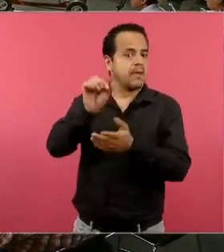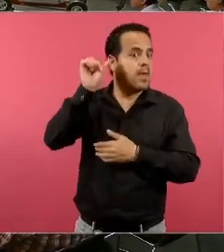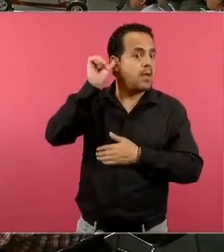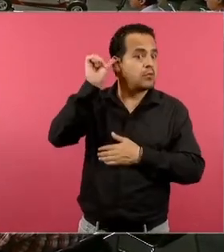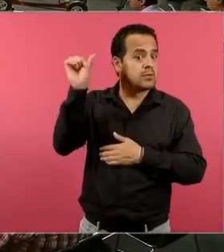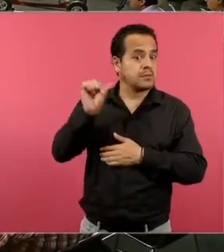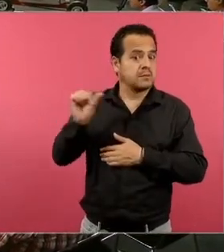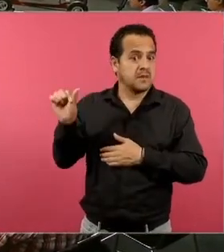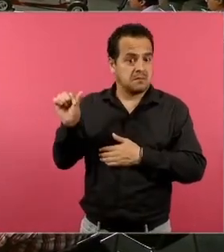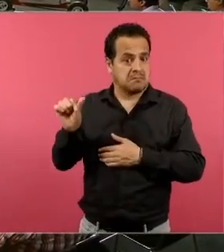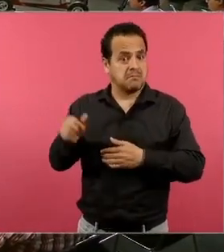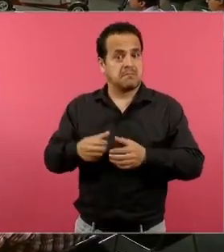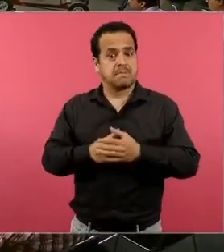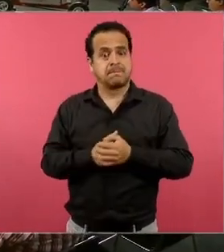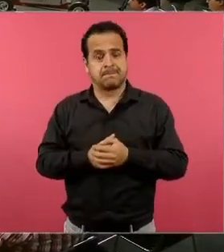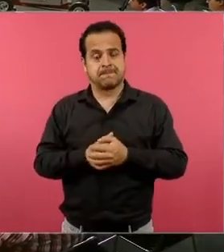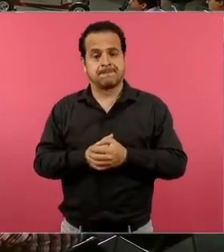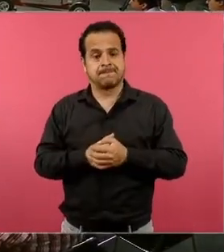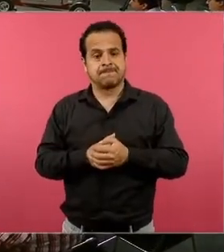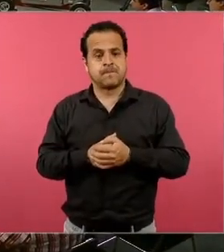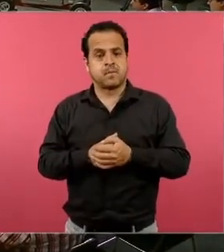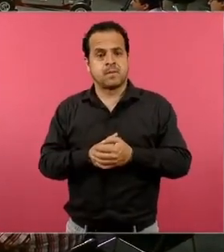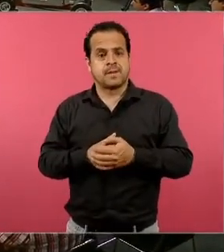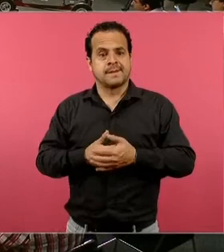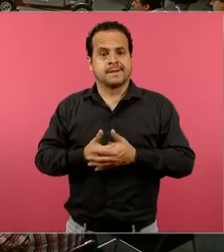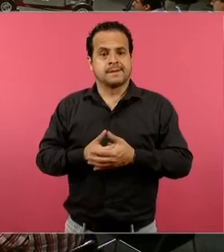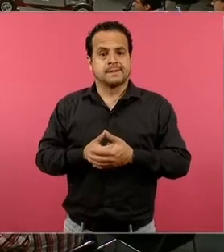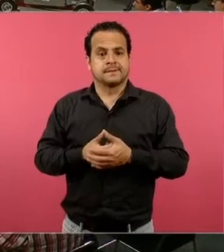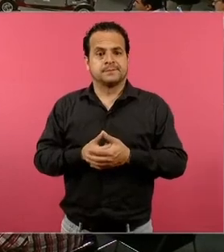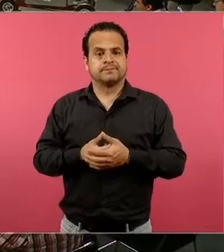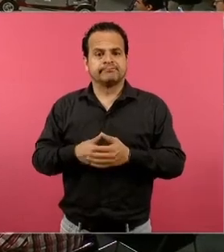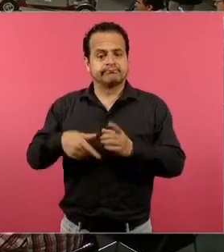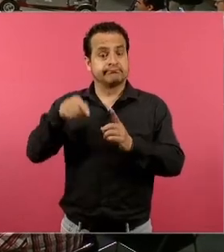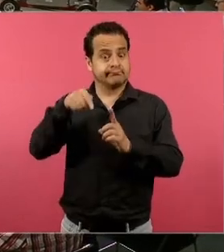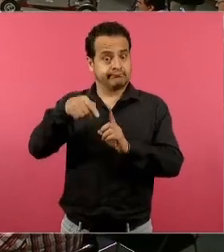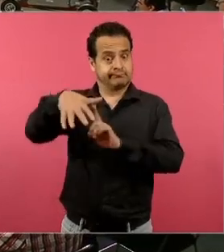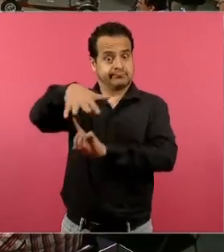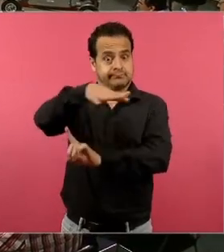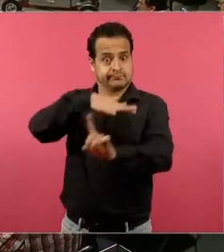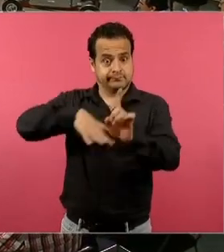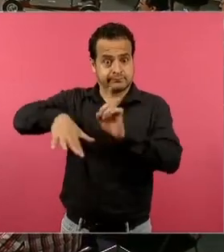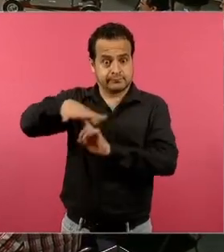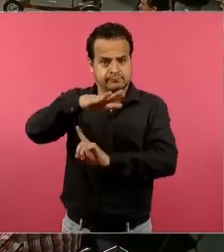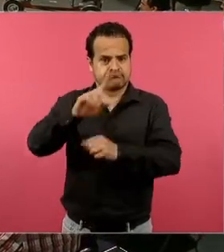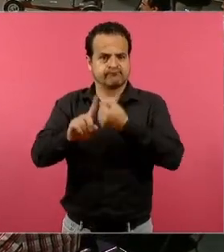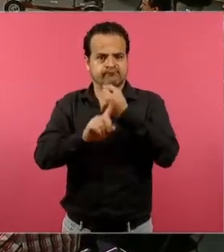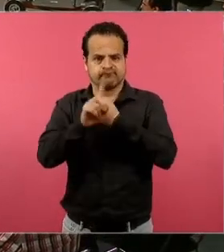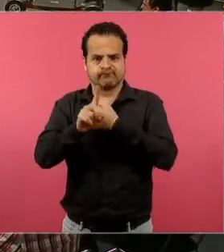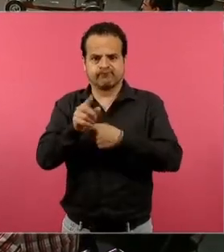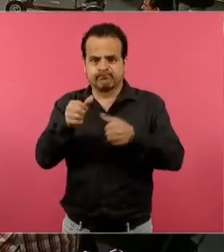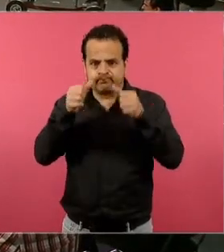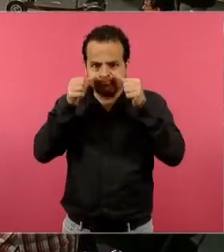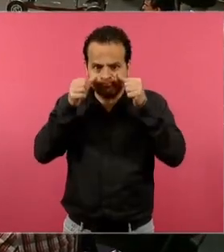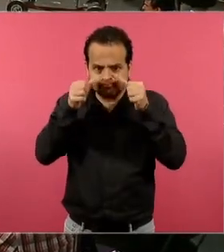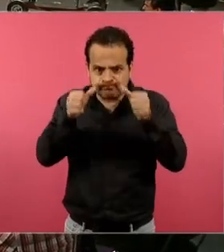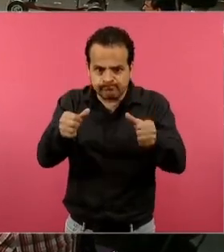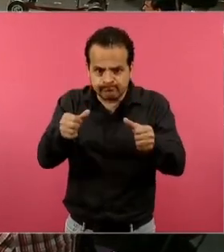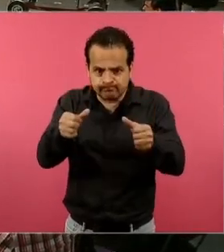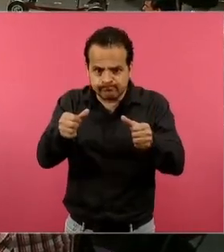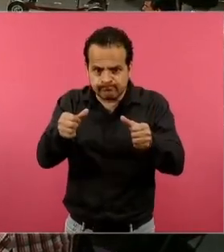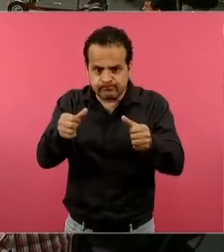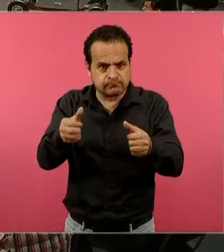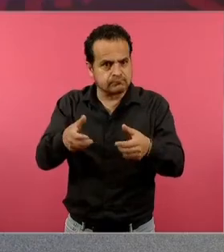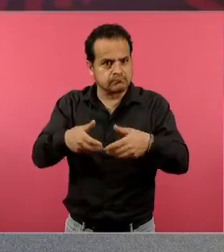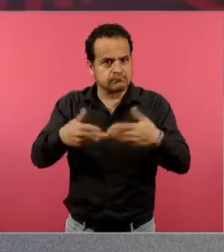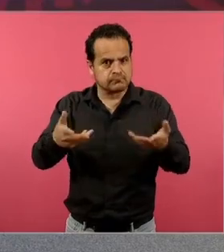Este proyecto no sólo responde a una problemática, a una situación, sino es algo que todas las personas, la mayor parte